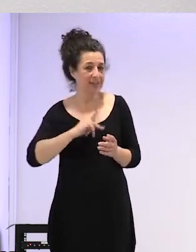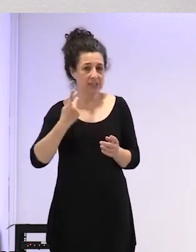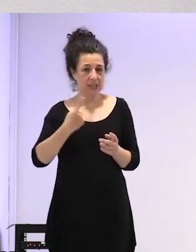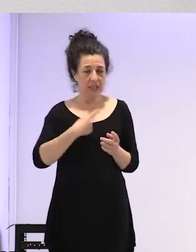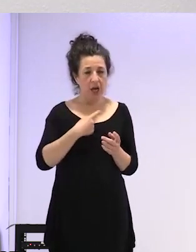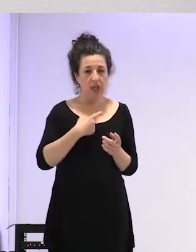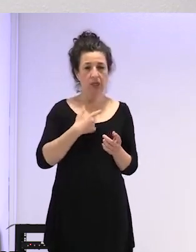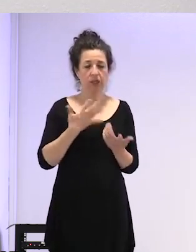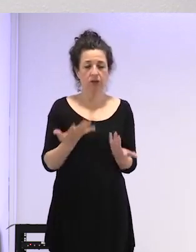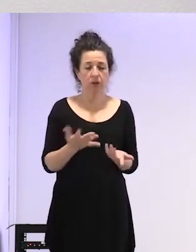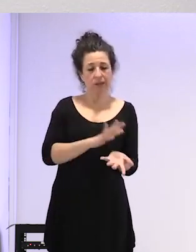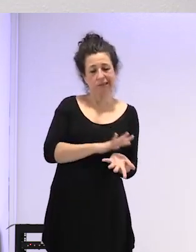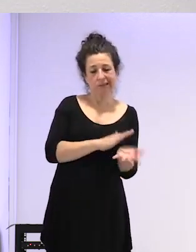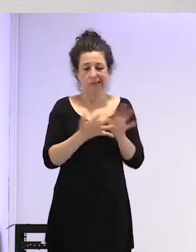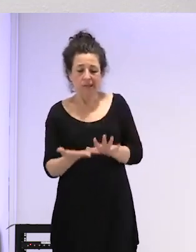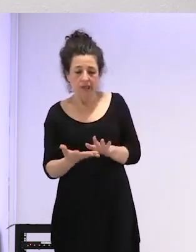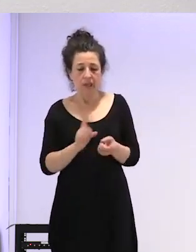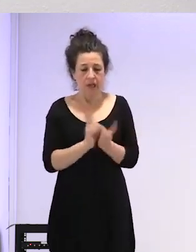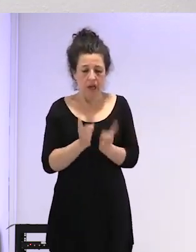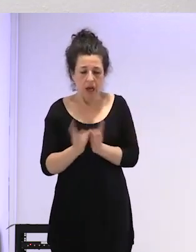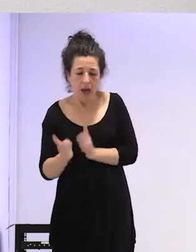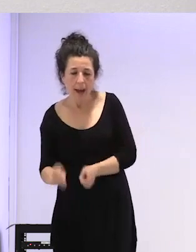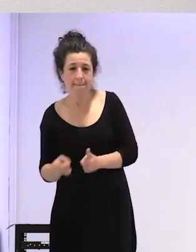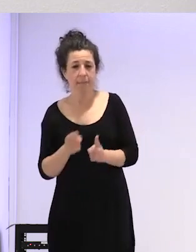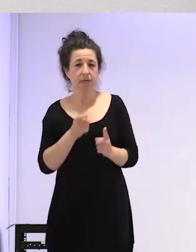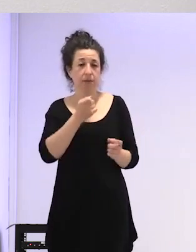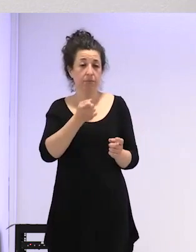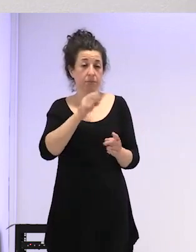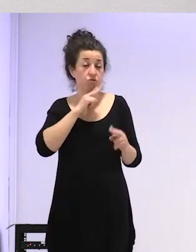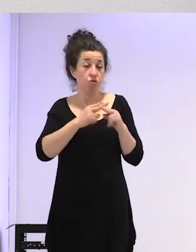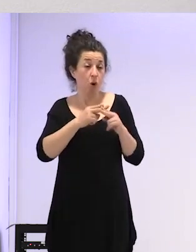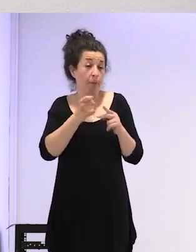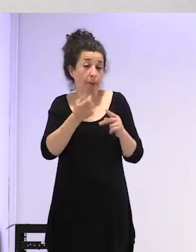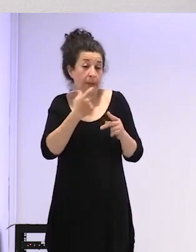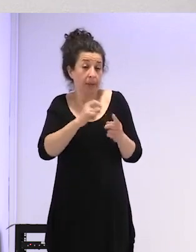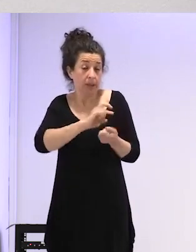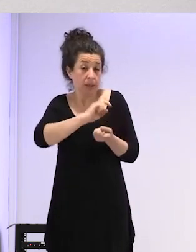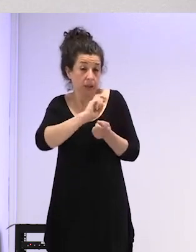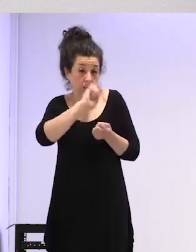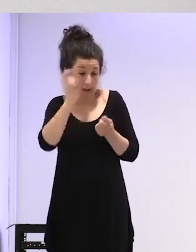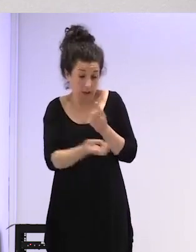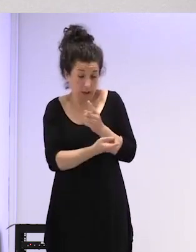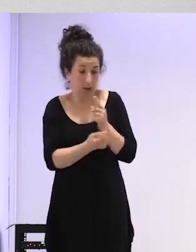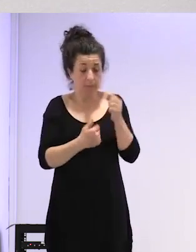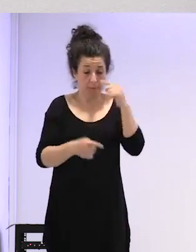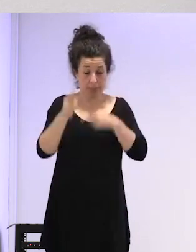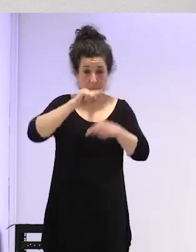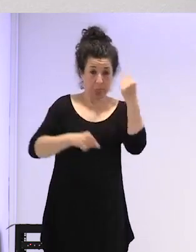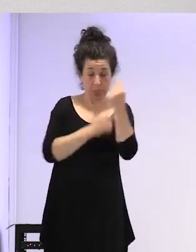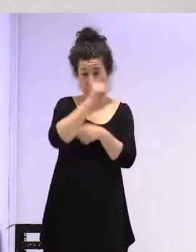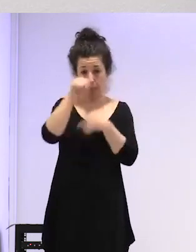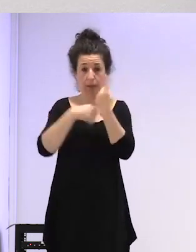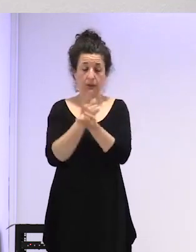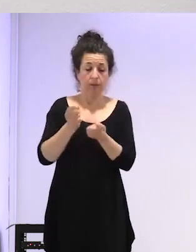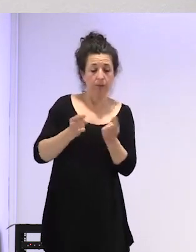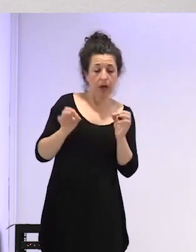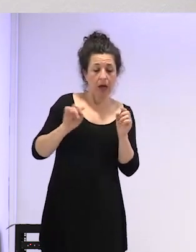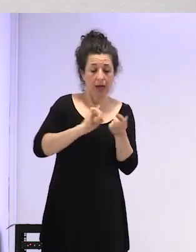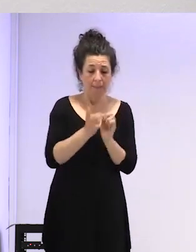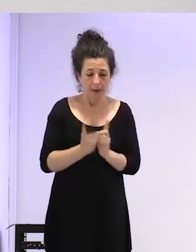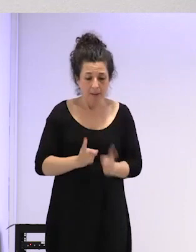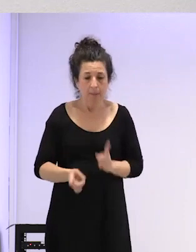pasamos todas las que tienen y podrían entre libre y progenutón luego de primera va a progenutón luego el progenutón se va luego el periferme el periferme se va bueno